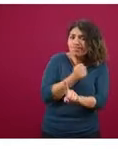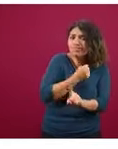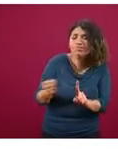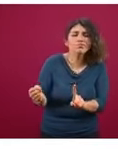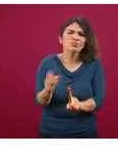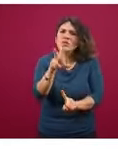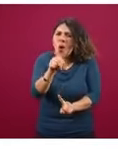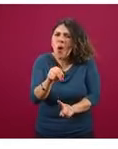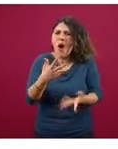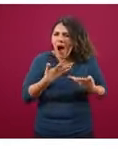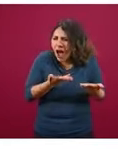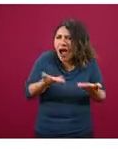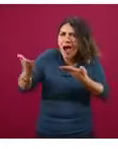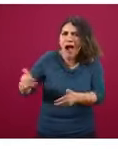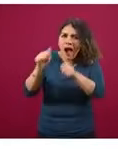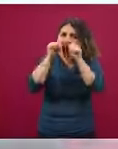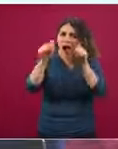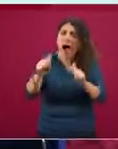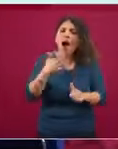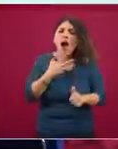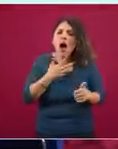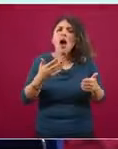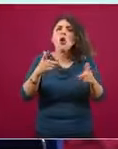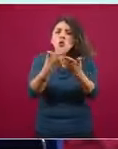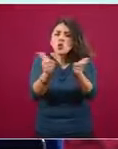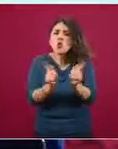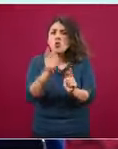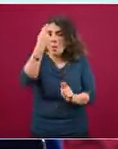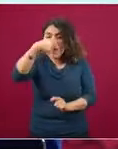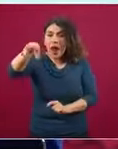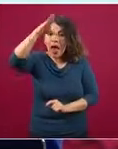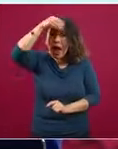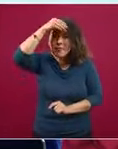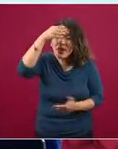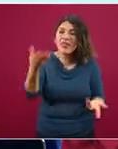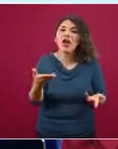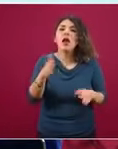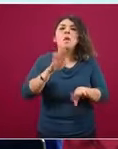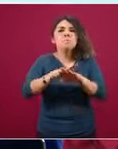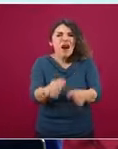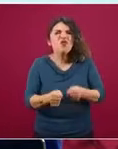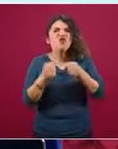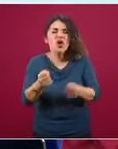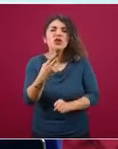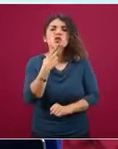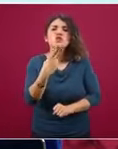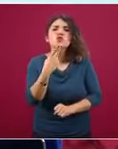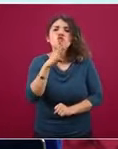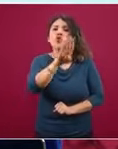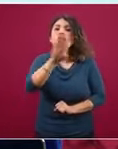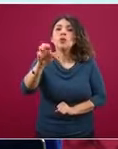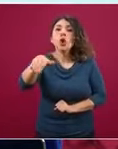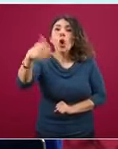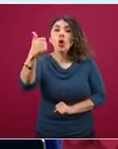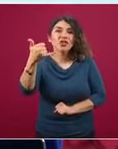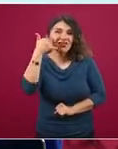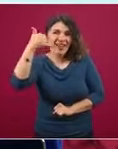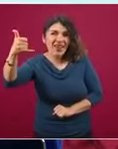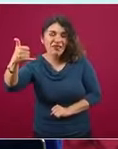desarrollaron comunidades de aprendizaje, fortalecieron el uso del 911